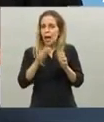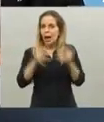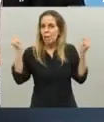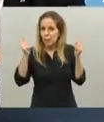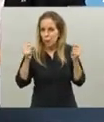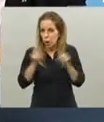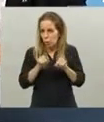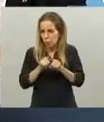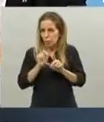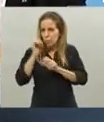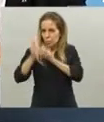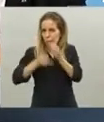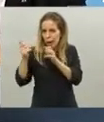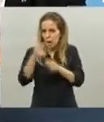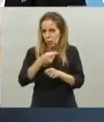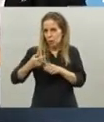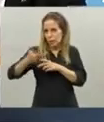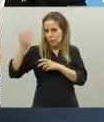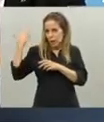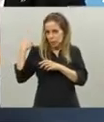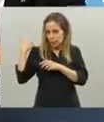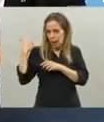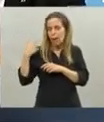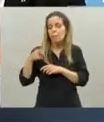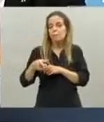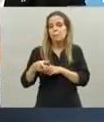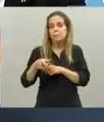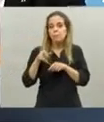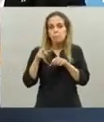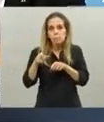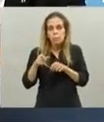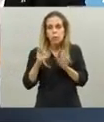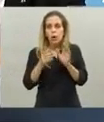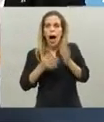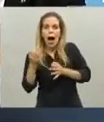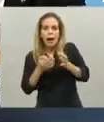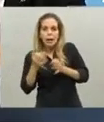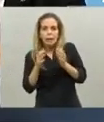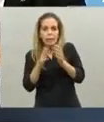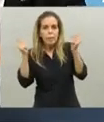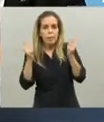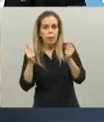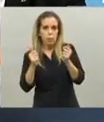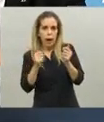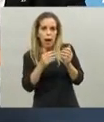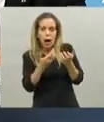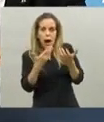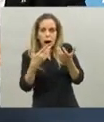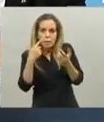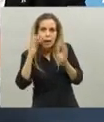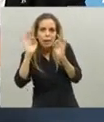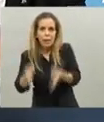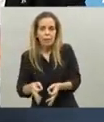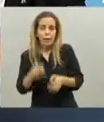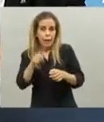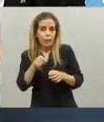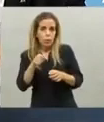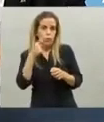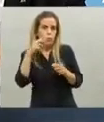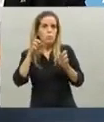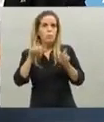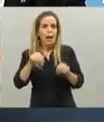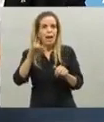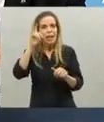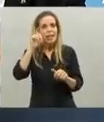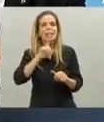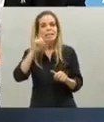Alberto con quien es la semana pasada, eso obviamente va a hacernos encontrar mayor cantidad de casos. Pero no tengo duda de que el detectar está siendo una de las